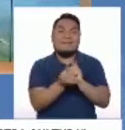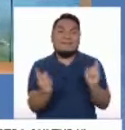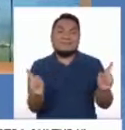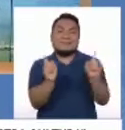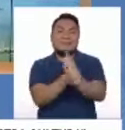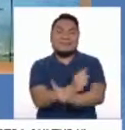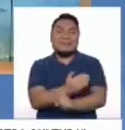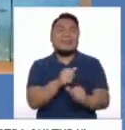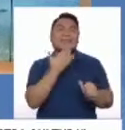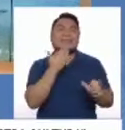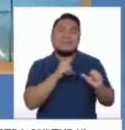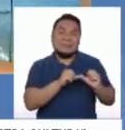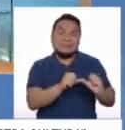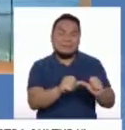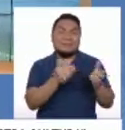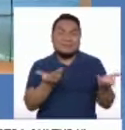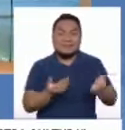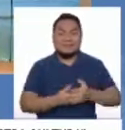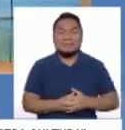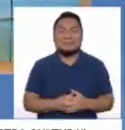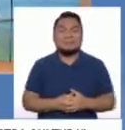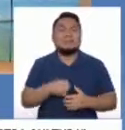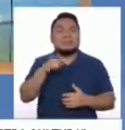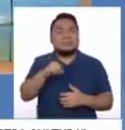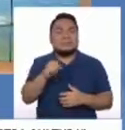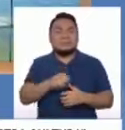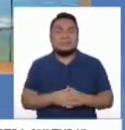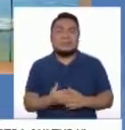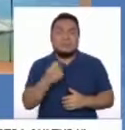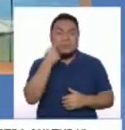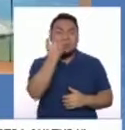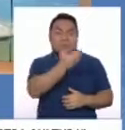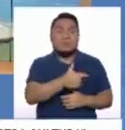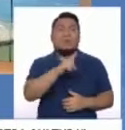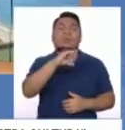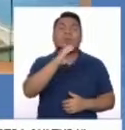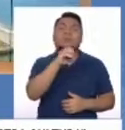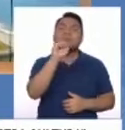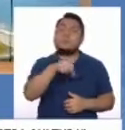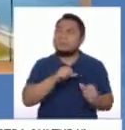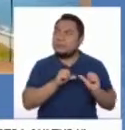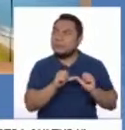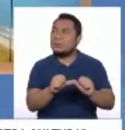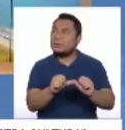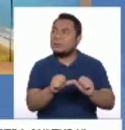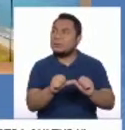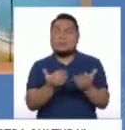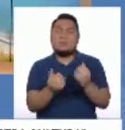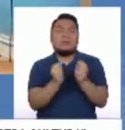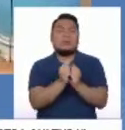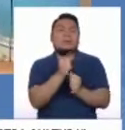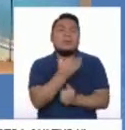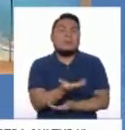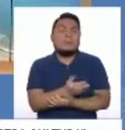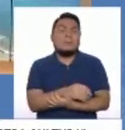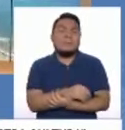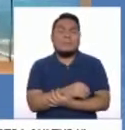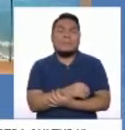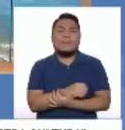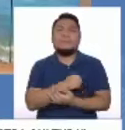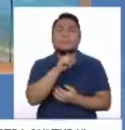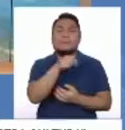Sí, espero que la tradición de Lucho se siga y seguirá seguramente con muchos de quienes